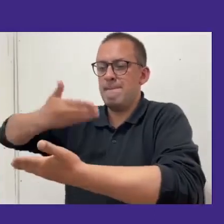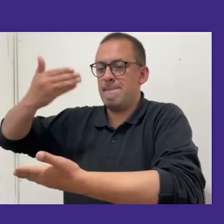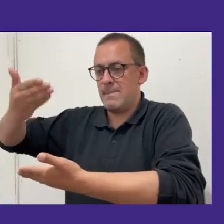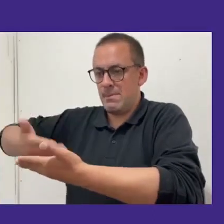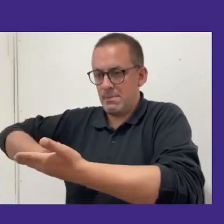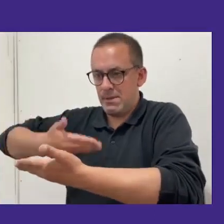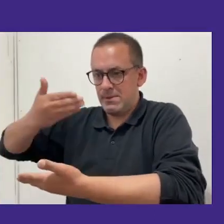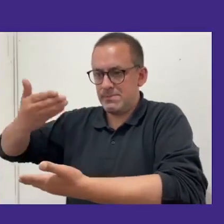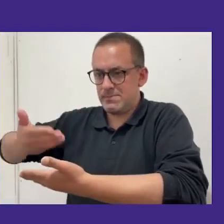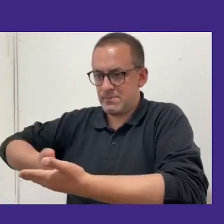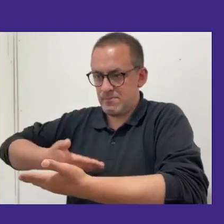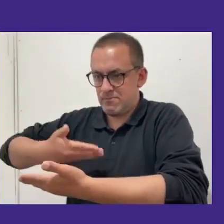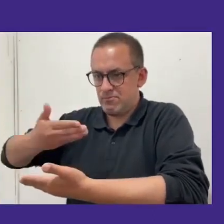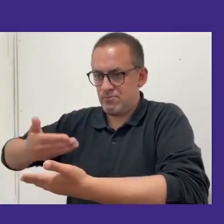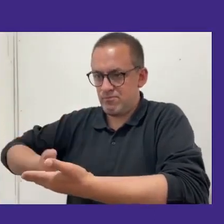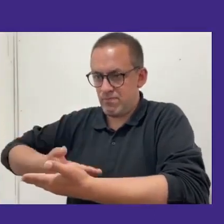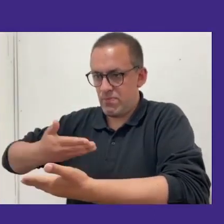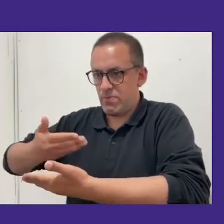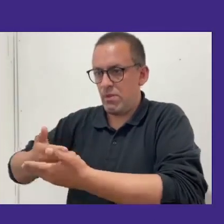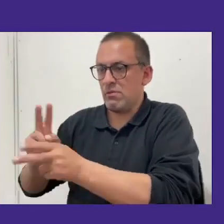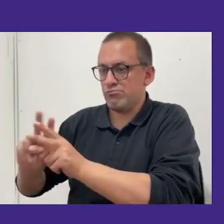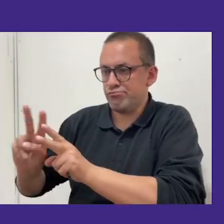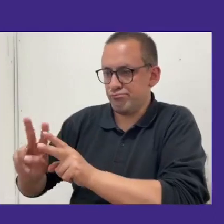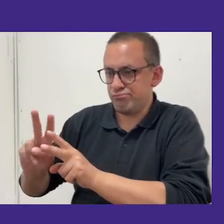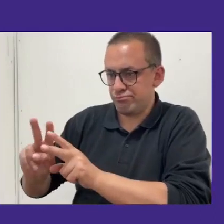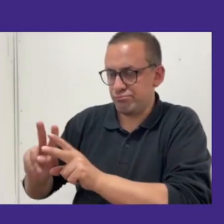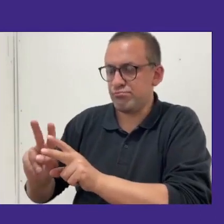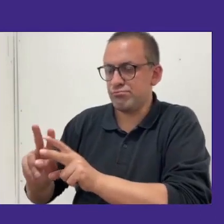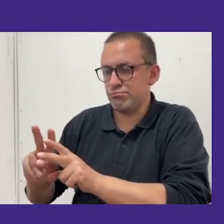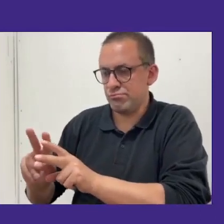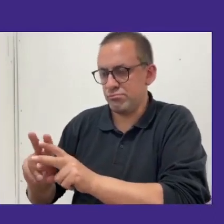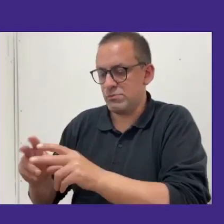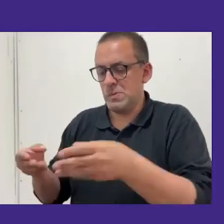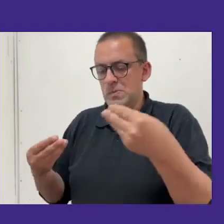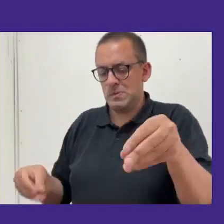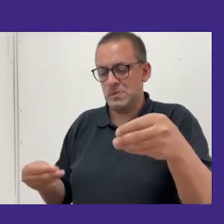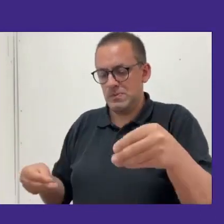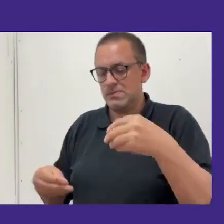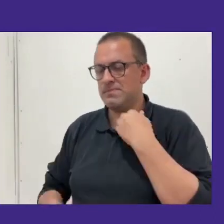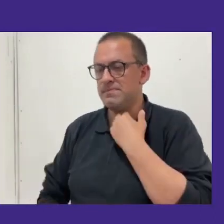confeccionado ya y elaborado en físico.